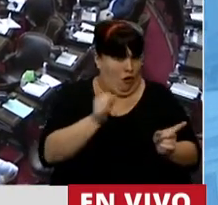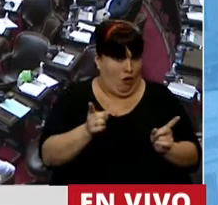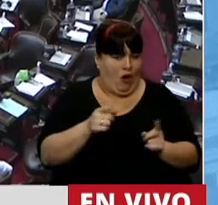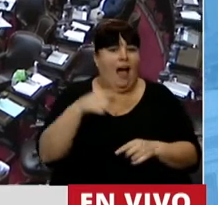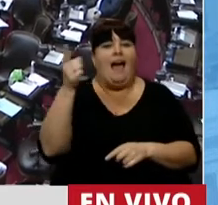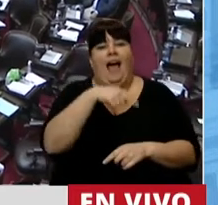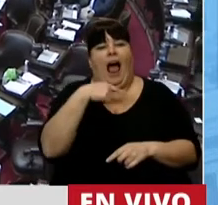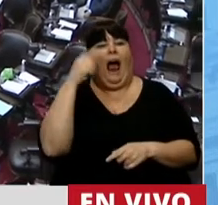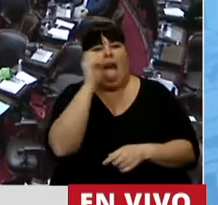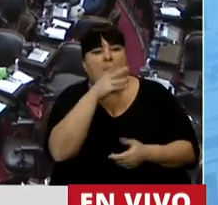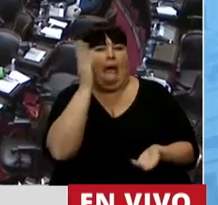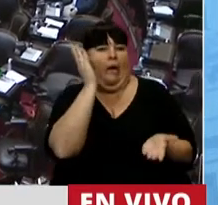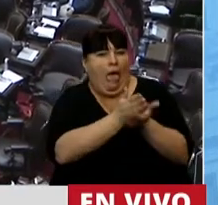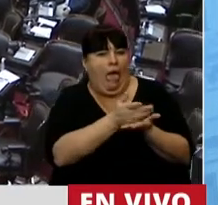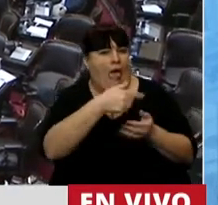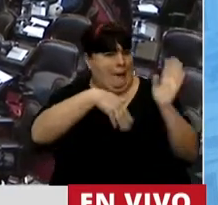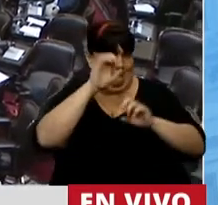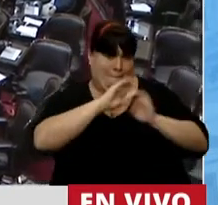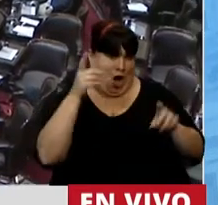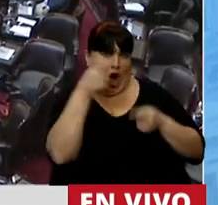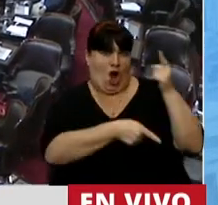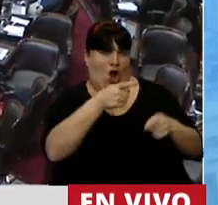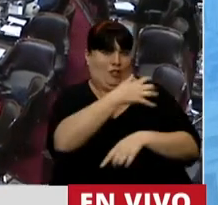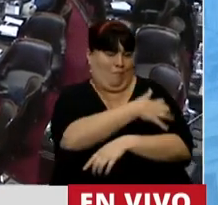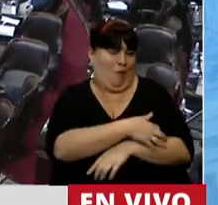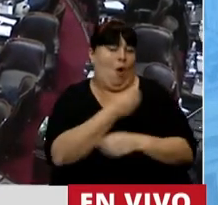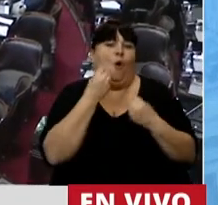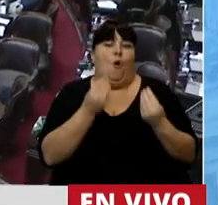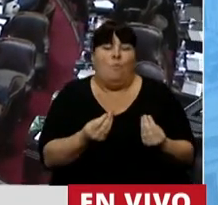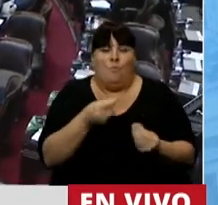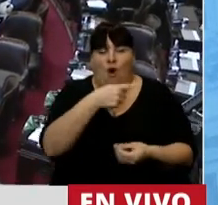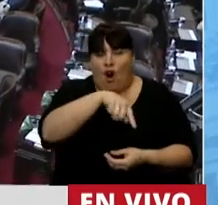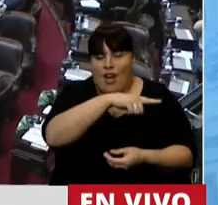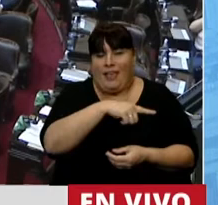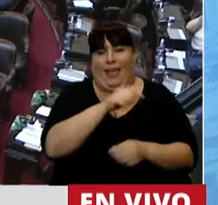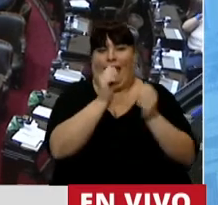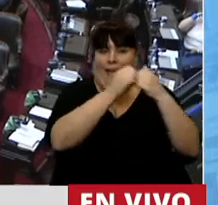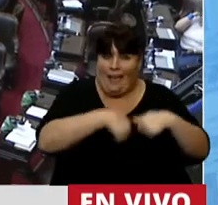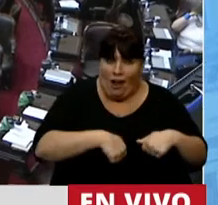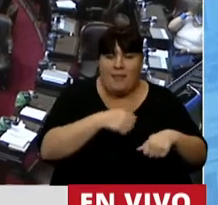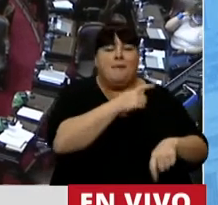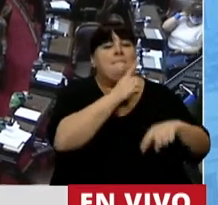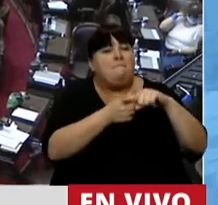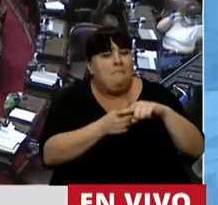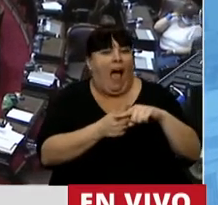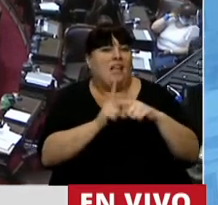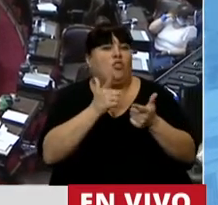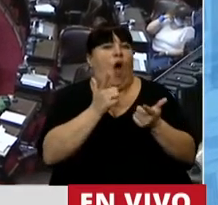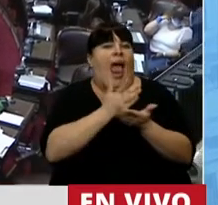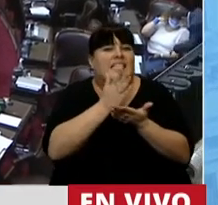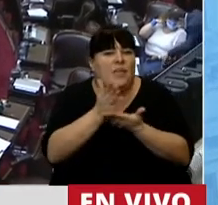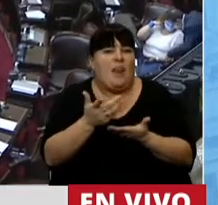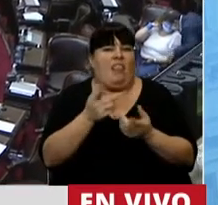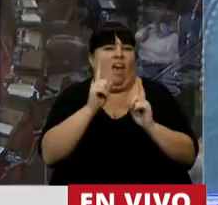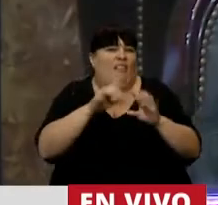para quienes el agravio, el daño, es mayor. Porque además de la clandestinidad sufren inaccesibilidad y